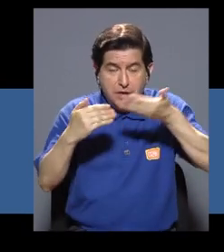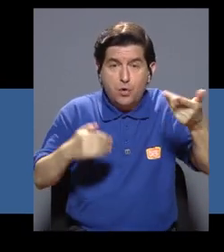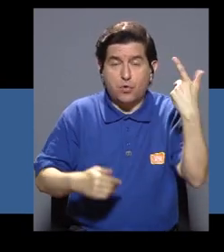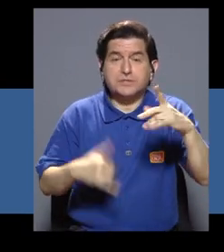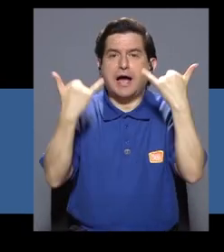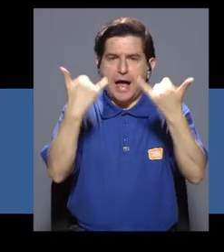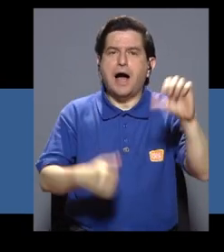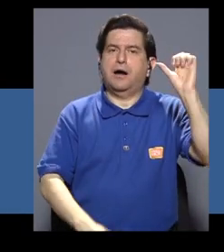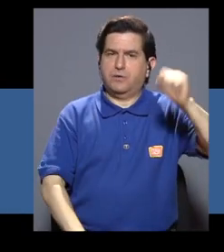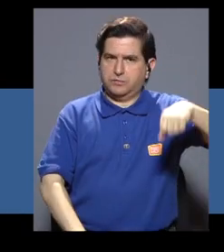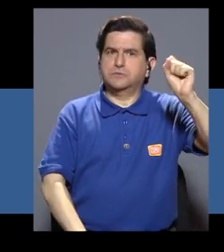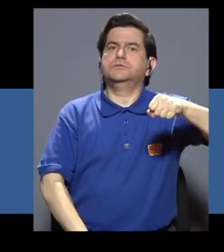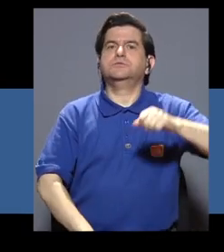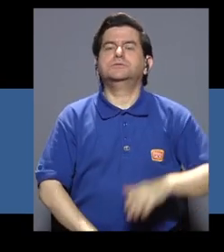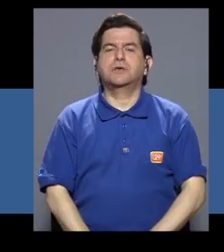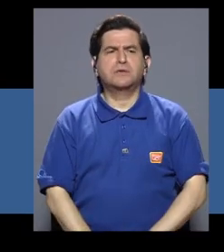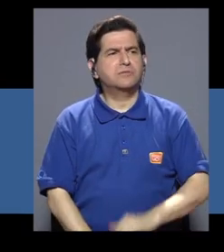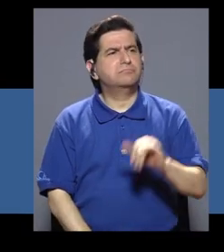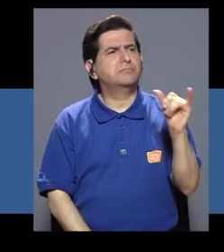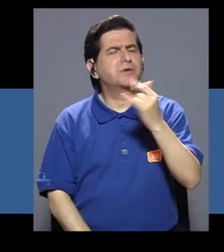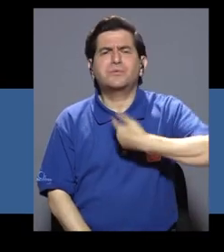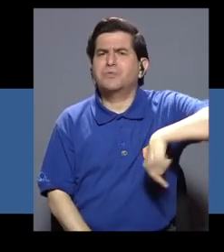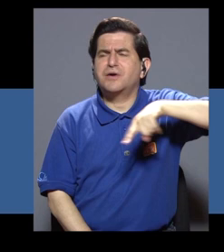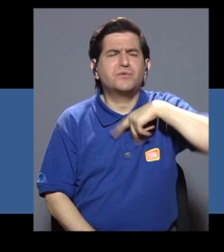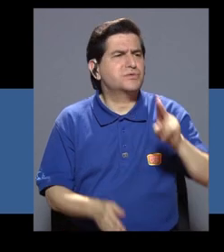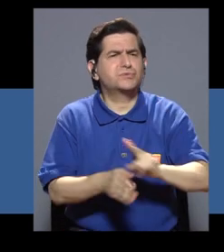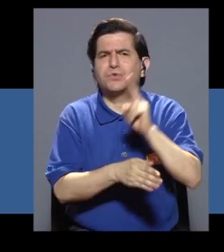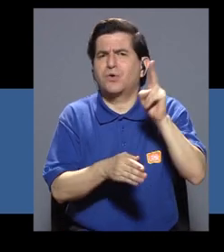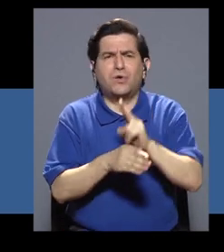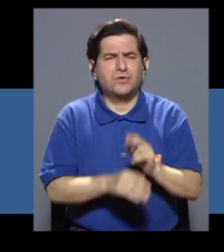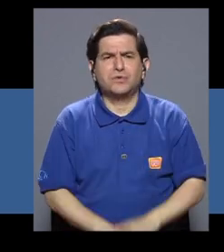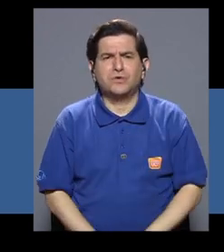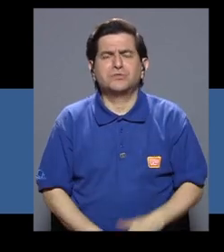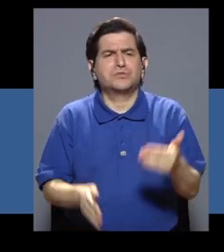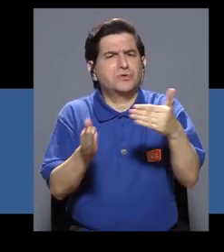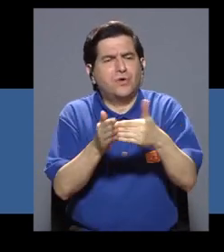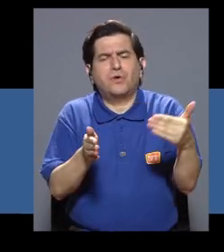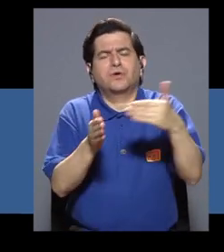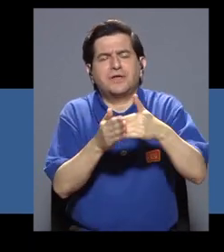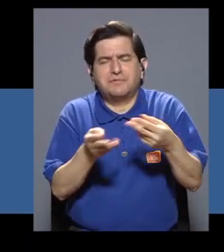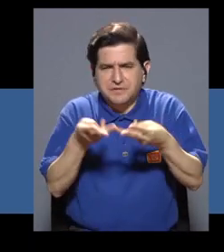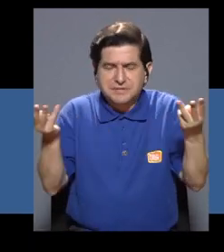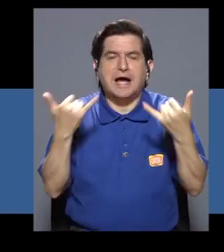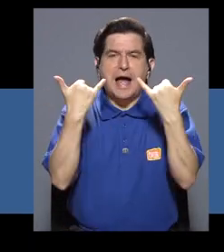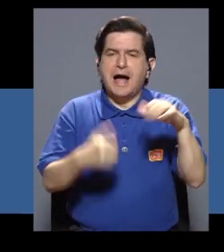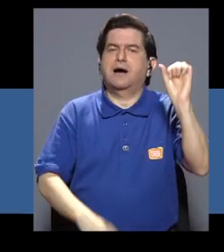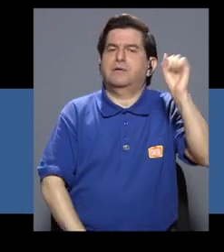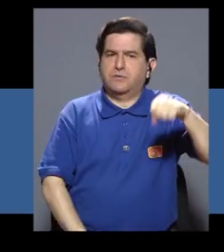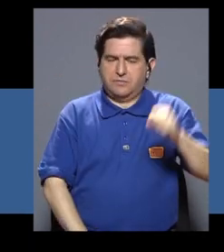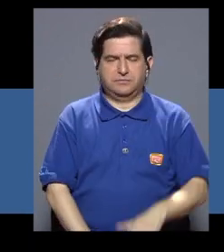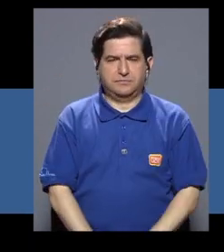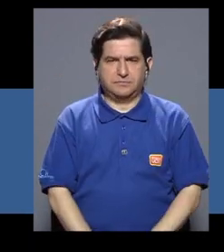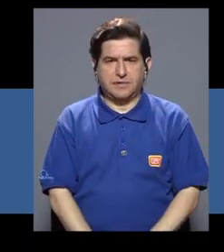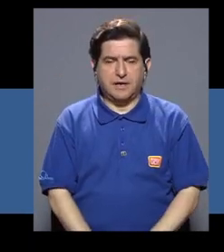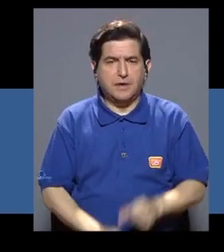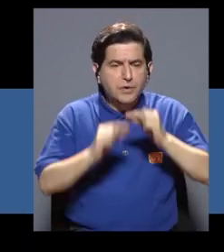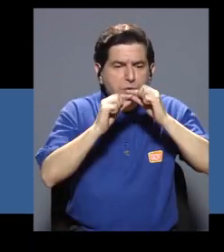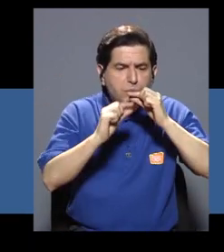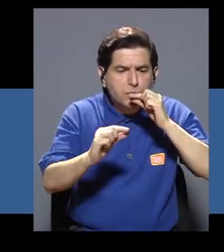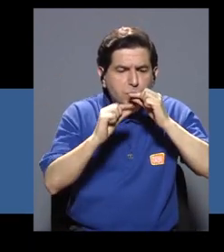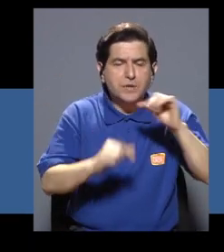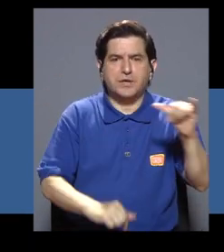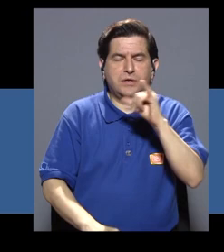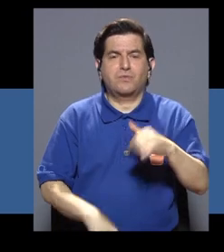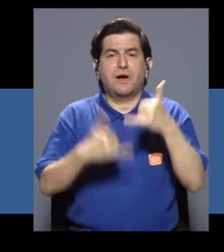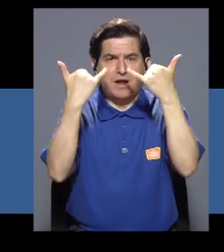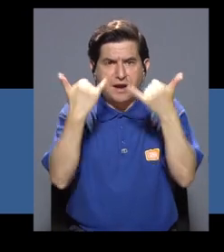sí lo tenemos. También, digamos, nosotros no usábamos el reciclaje. Ahora sí. En cuestión de las pajillas también, digamos,